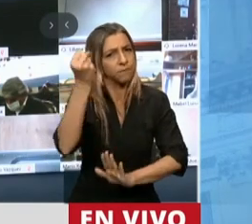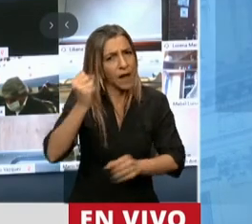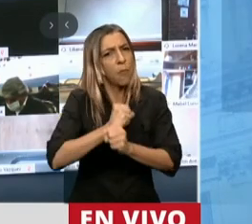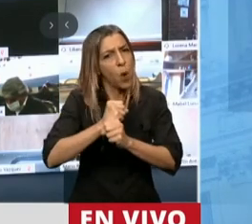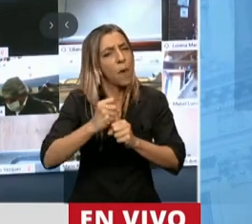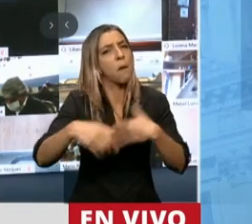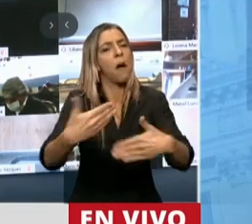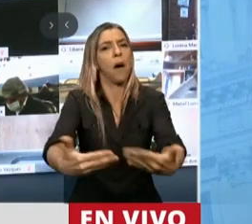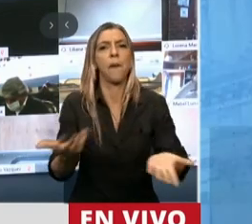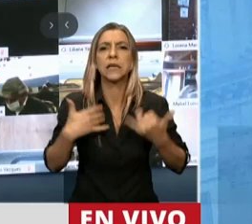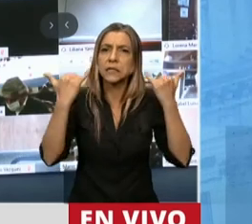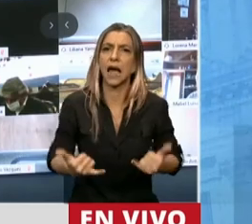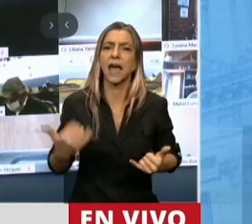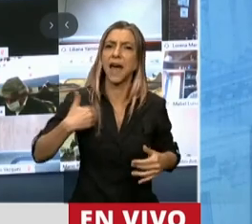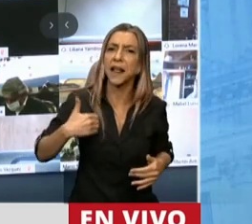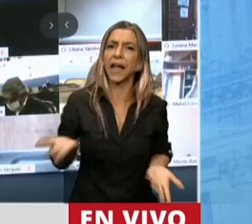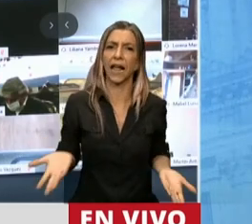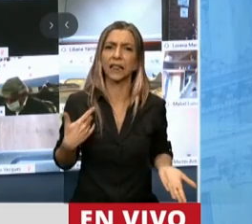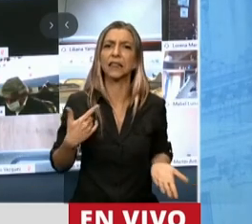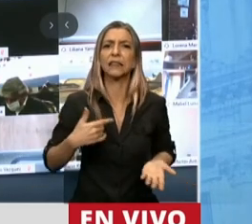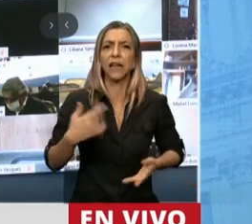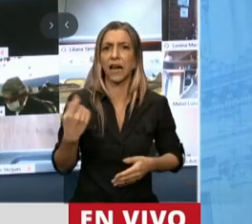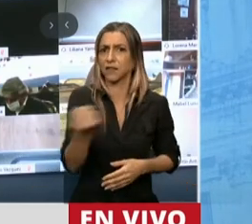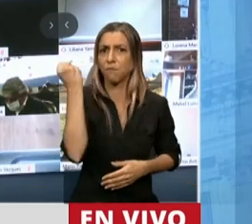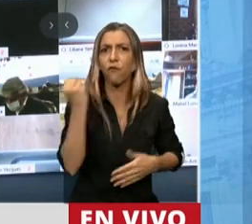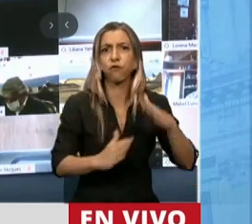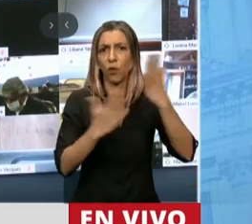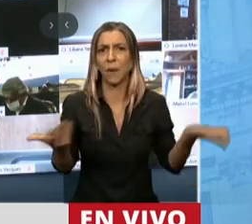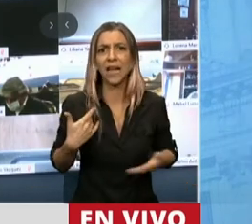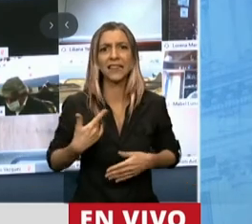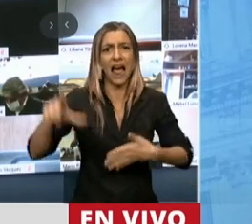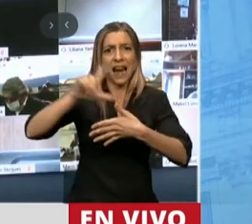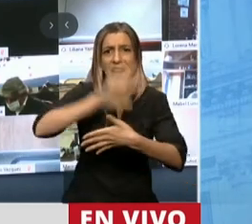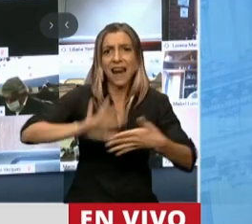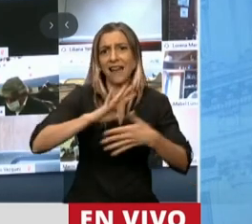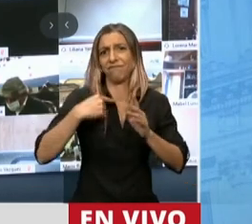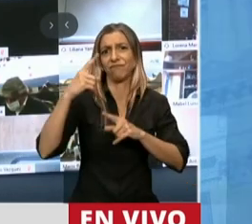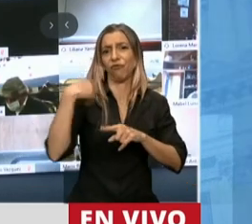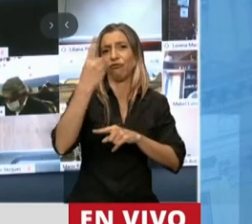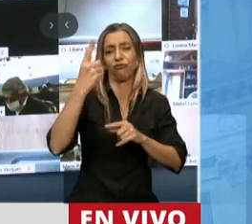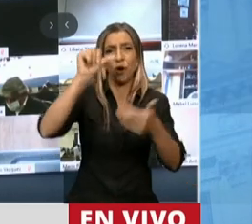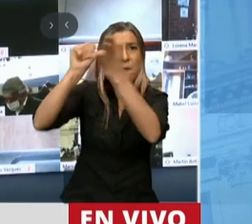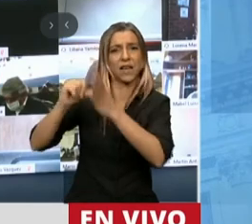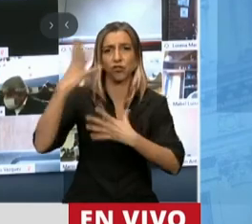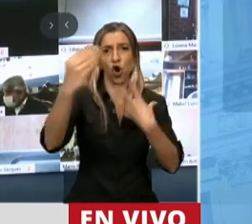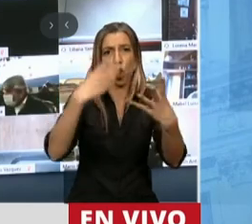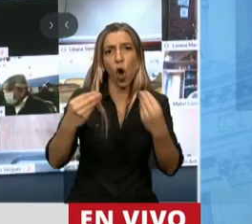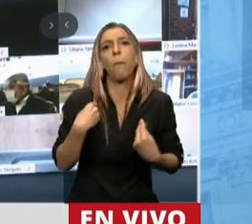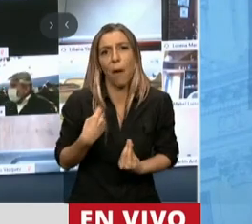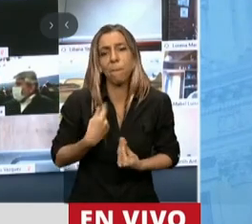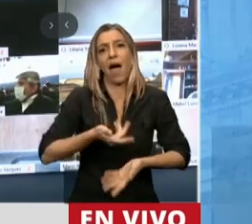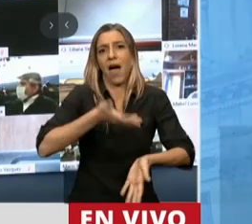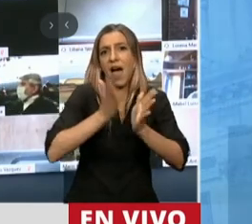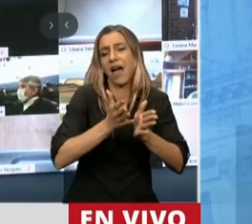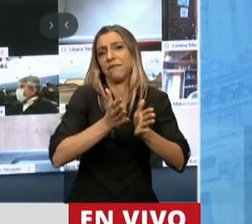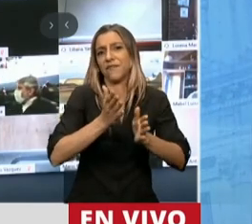avances y Argentina es ejemplo en América Latina con respecto a la violencia de género, a violencia doméstica y a las leyes de prevención y de castigo. Por